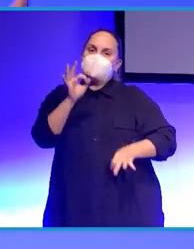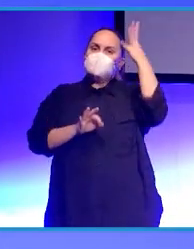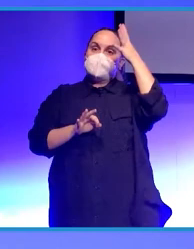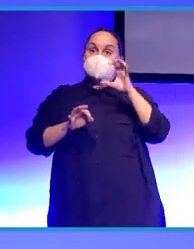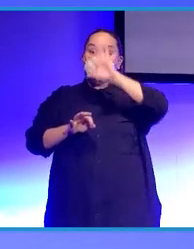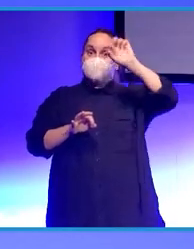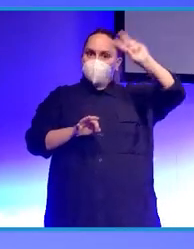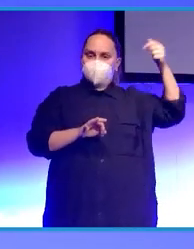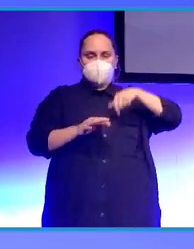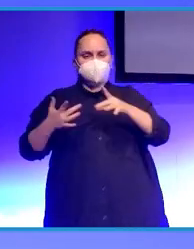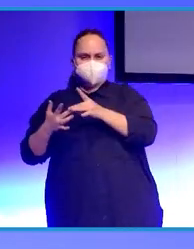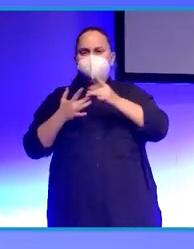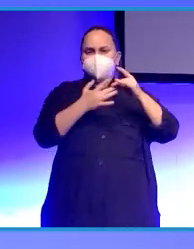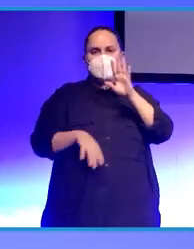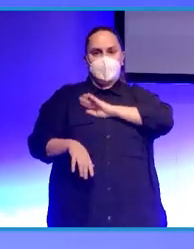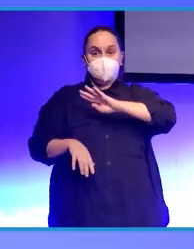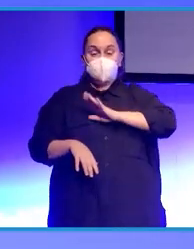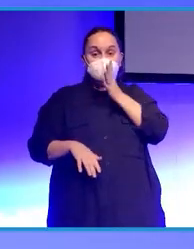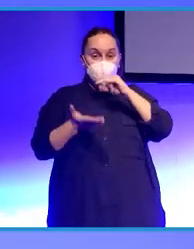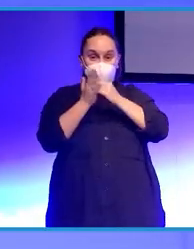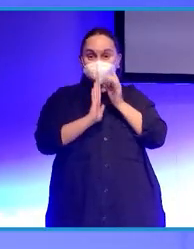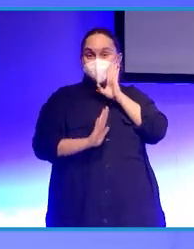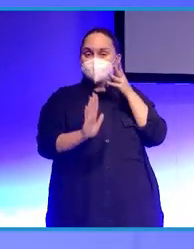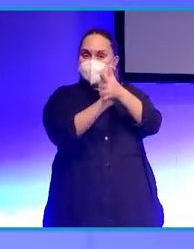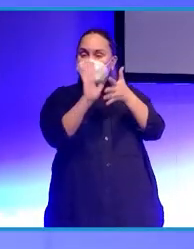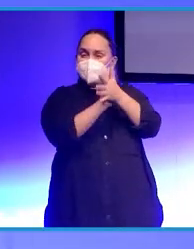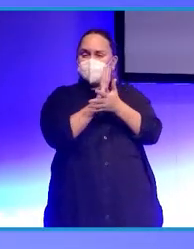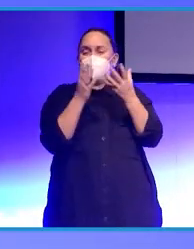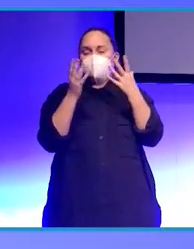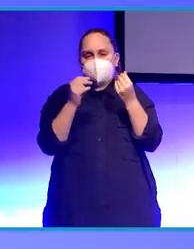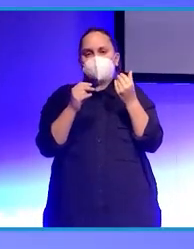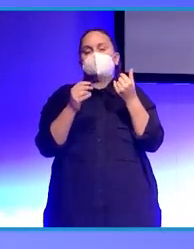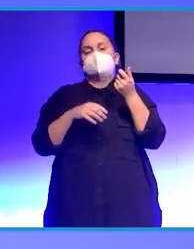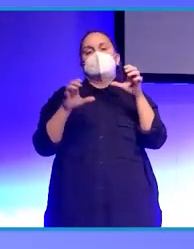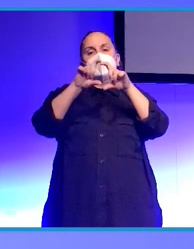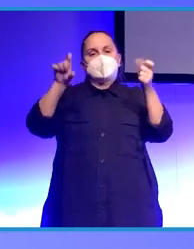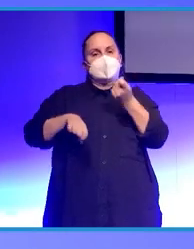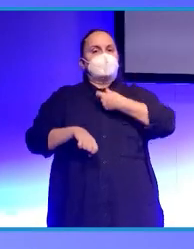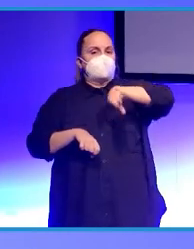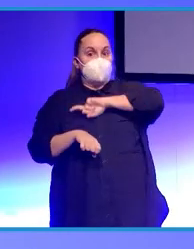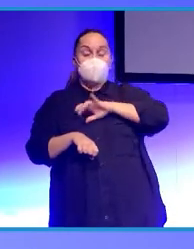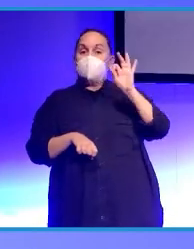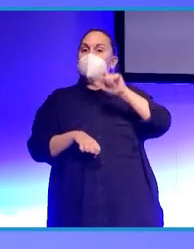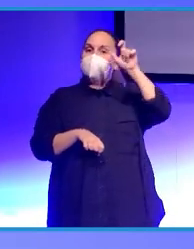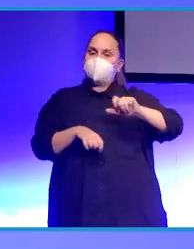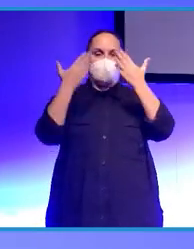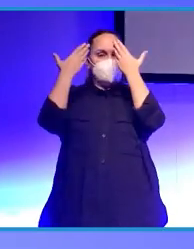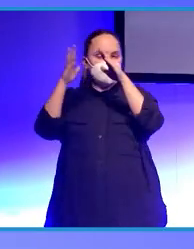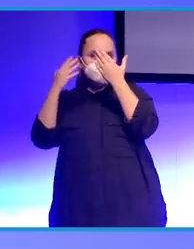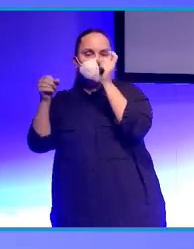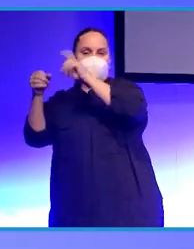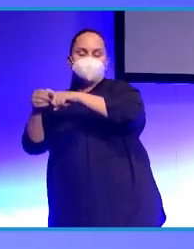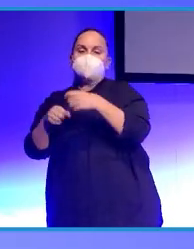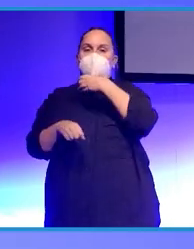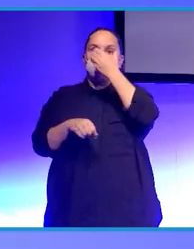os he contado muchos han sido realizados por empresas españolas o gente que está en Facebook en Apple etcétera que